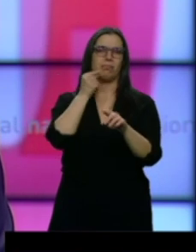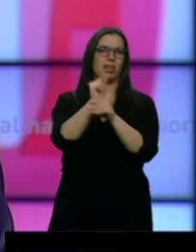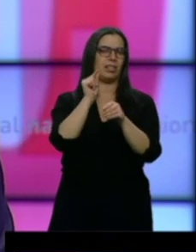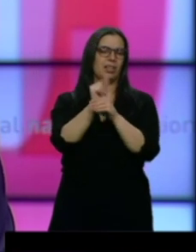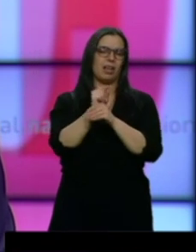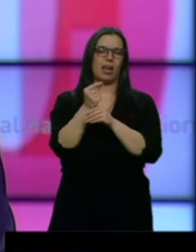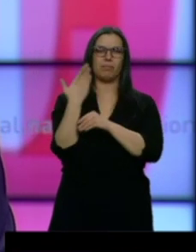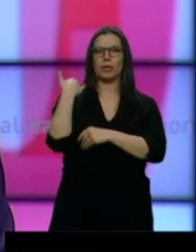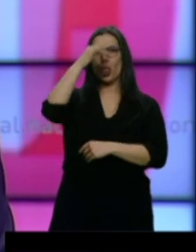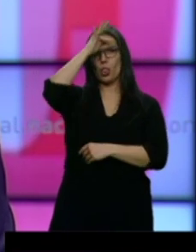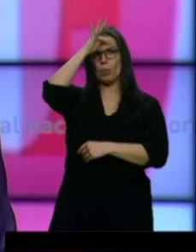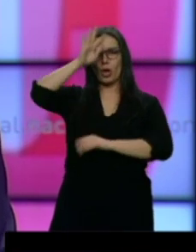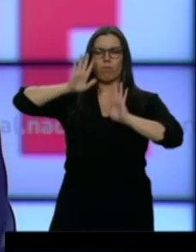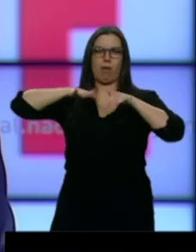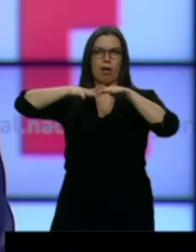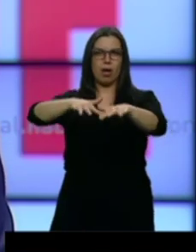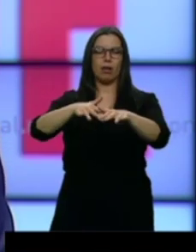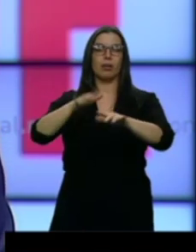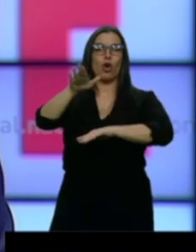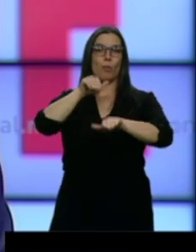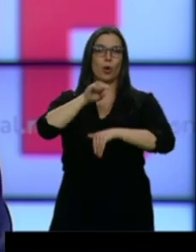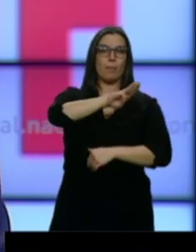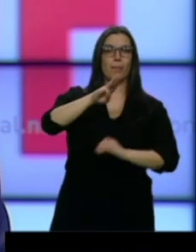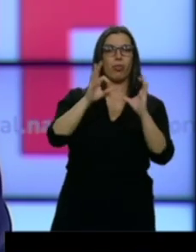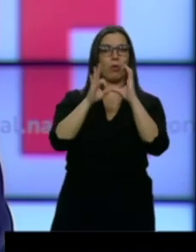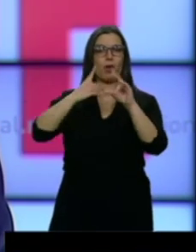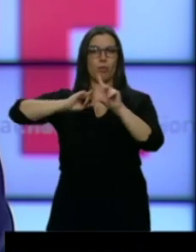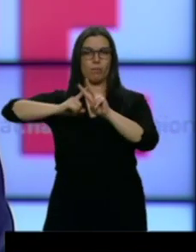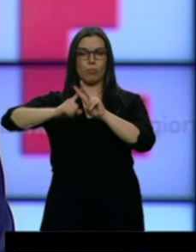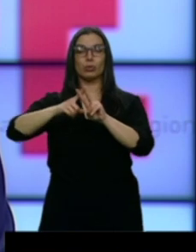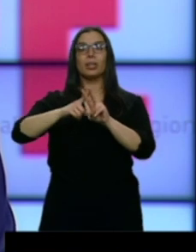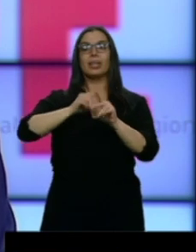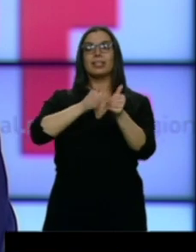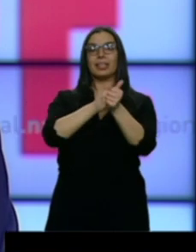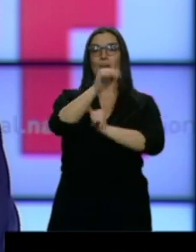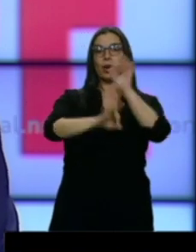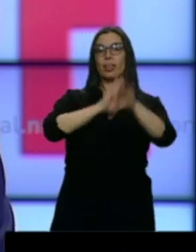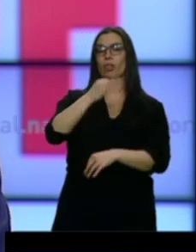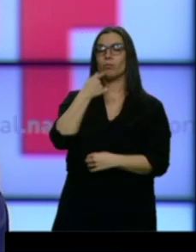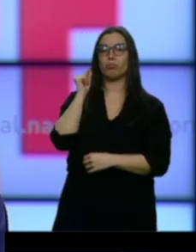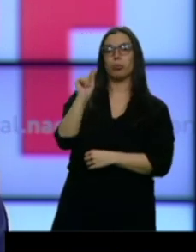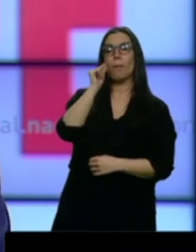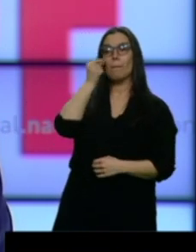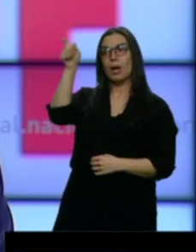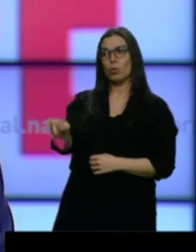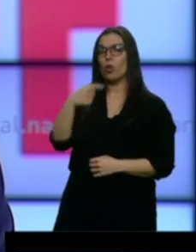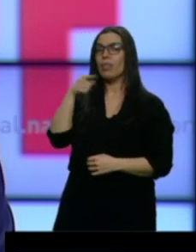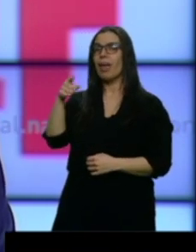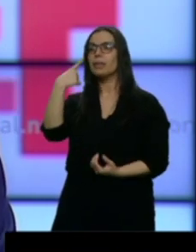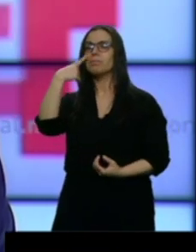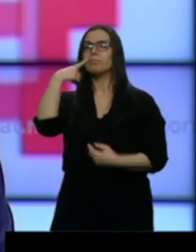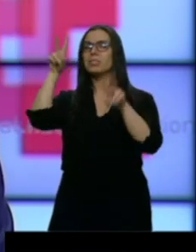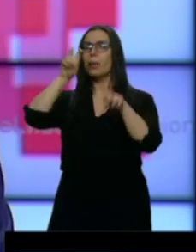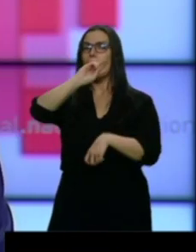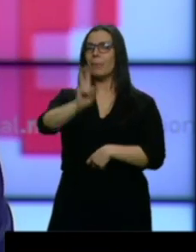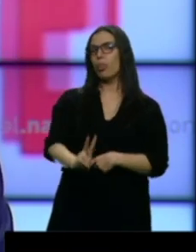por PP, Ciudadanos y Vox. La secretaria de Organización reprochó a Mañueco estar más pendiente de Venezuela o Cataluña que de las necesidades reales de nuestra